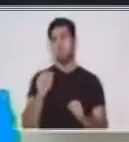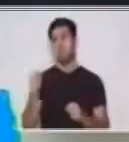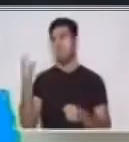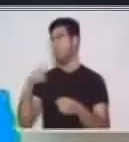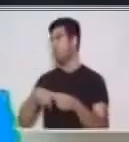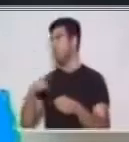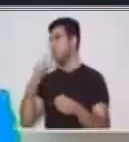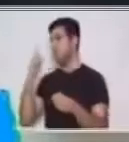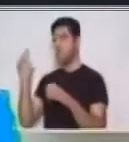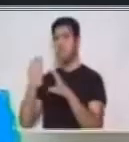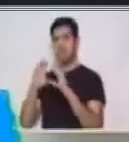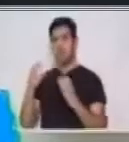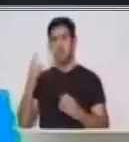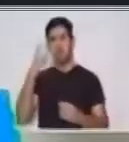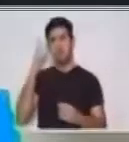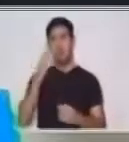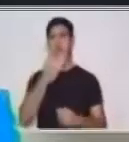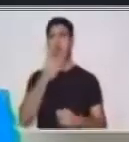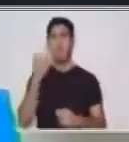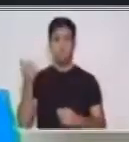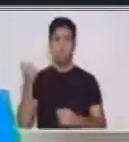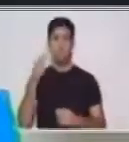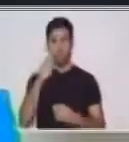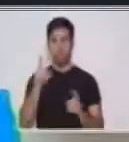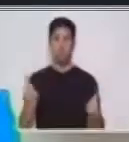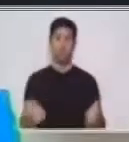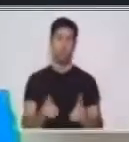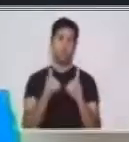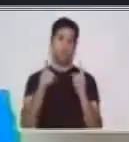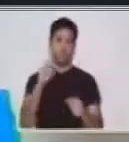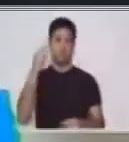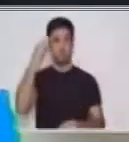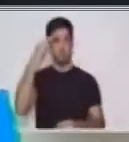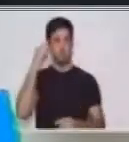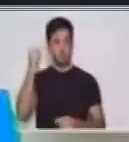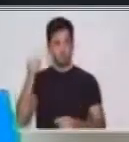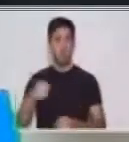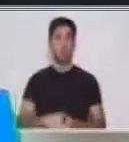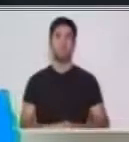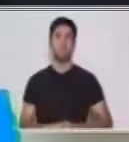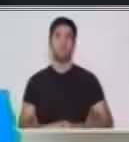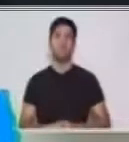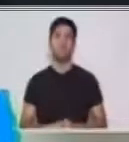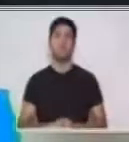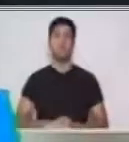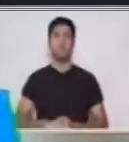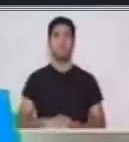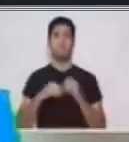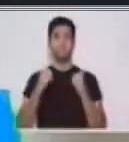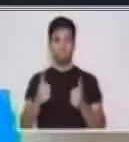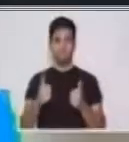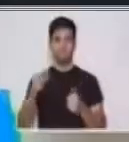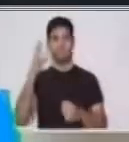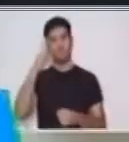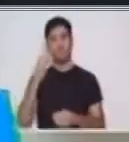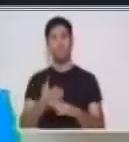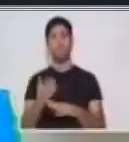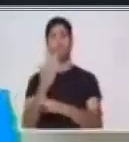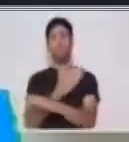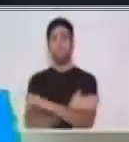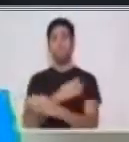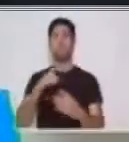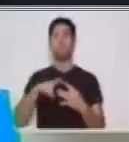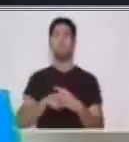habilidades y destrezas como la atención, la memoria, la habilidad lingüística. Recordemos que antes de empezar